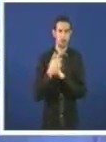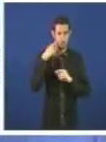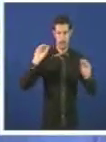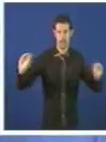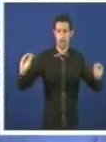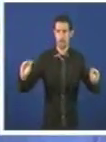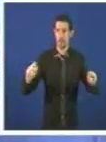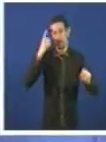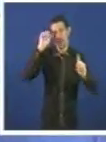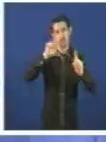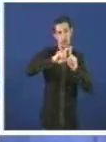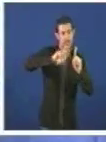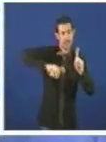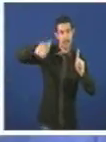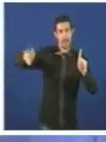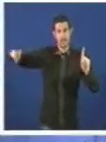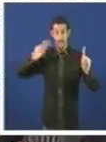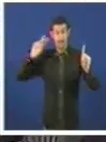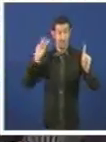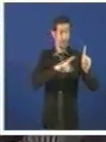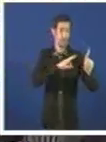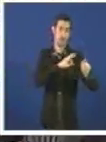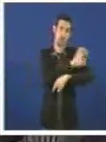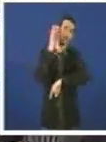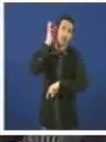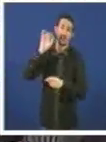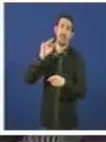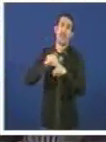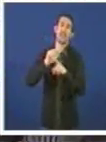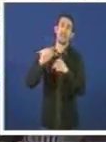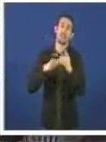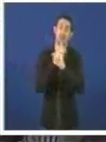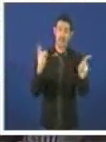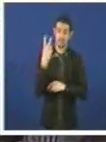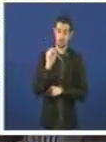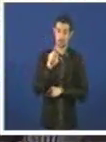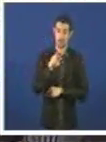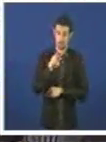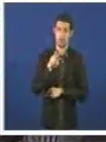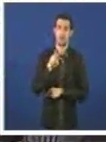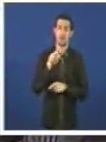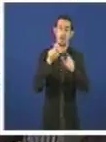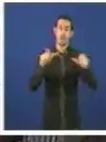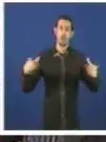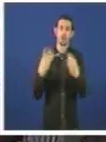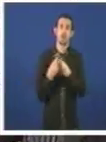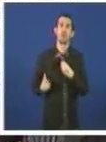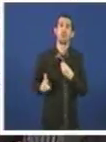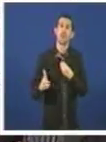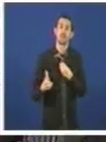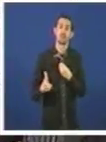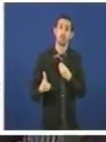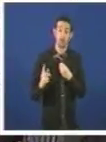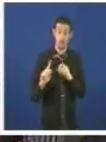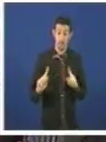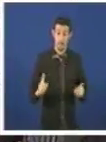e enseño esta gráfica, señora conselleira, que desde xaneiro do ano, deste ano, as persoas con dereito, por primeira